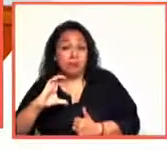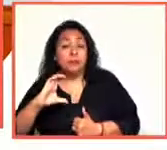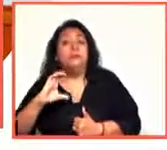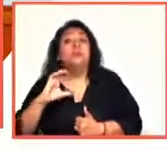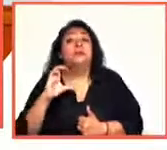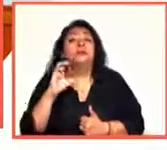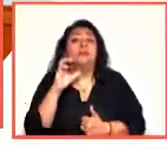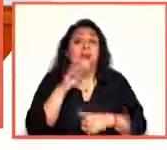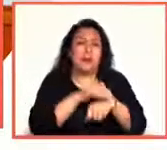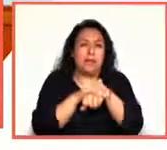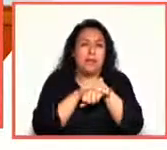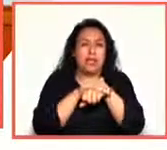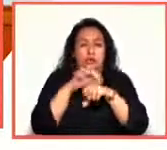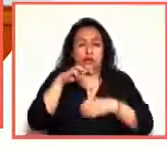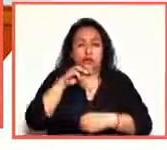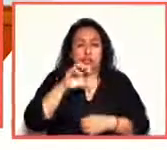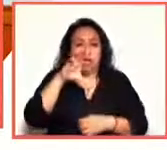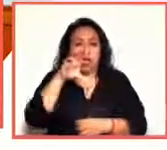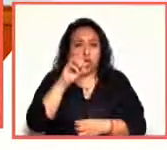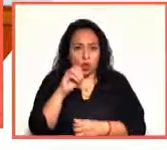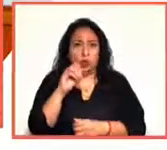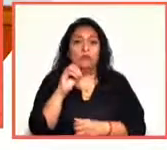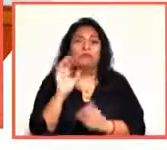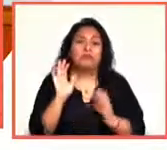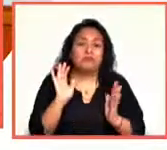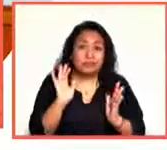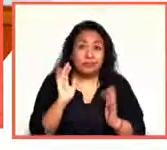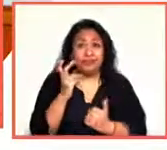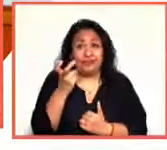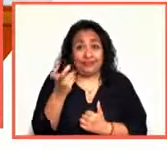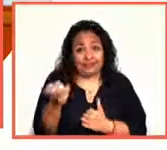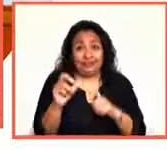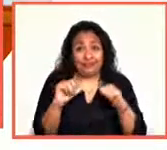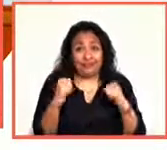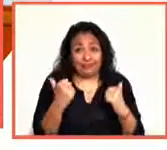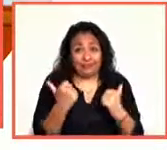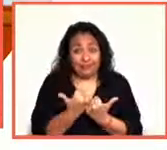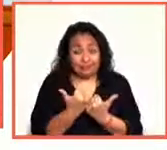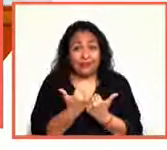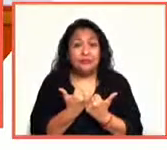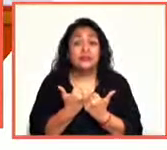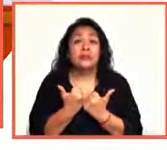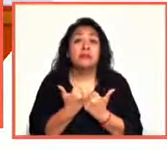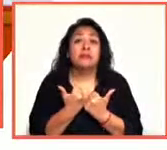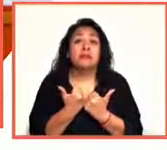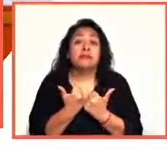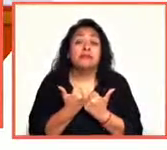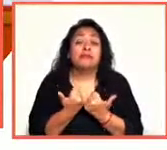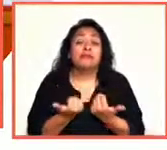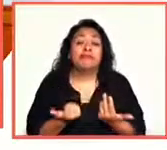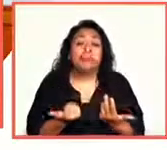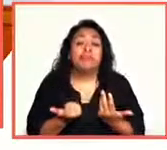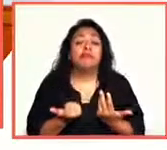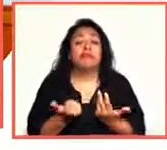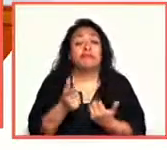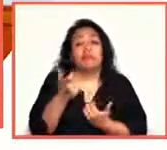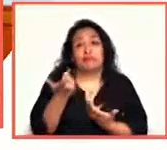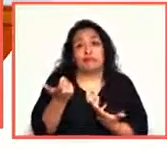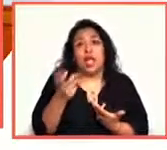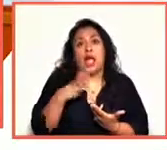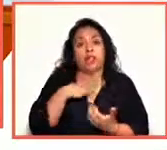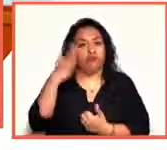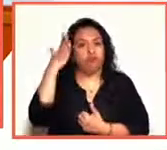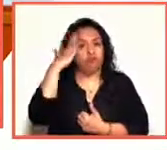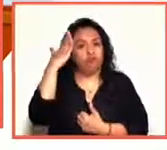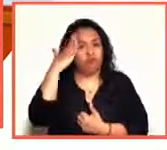Amigos del MACO. El digamos, es la figura patronal